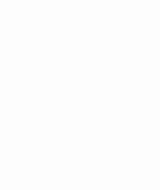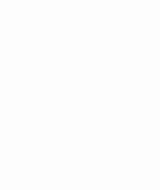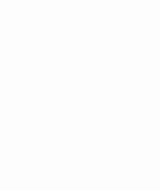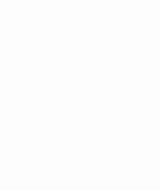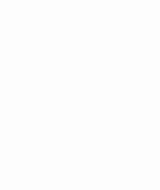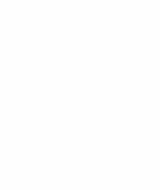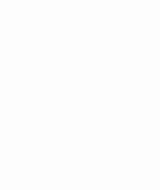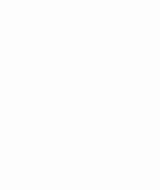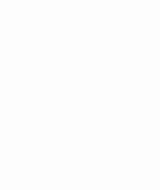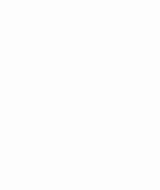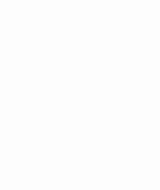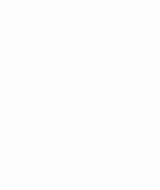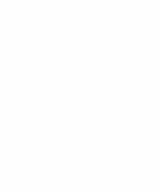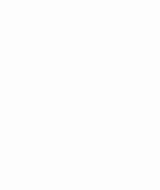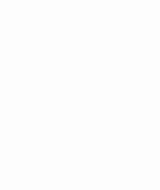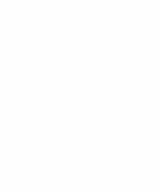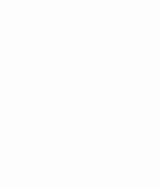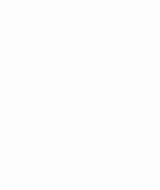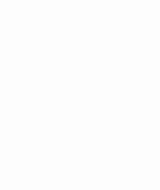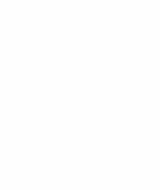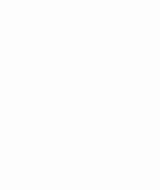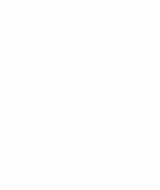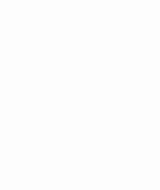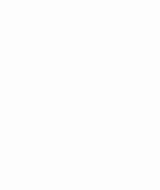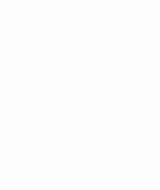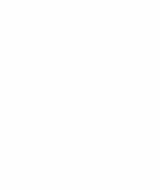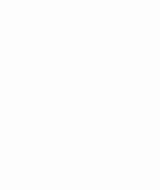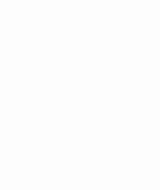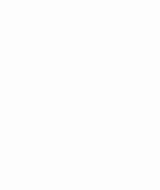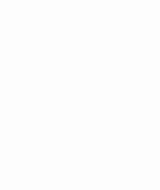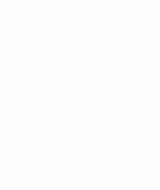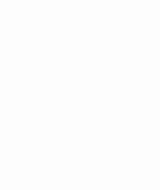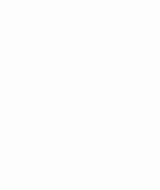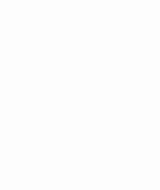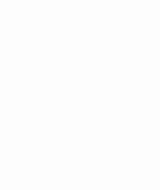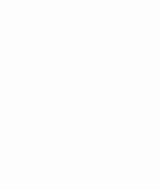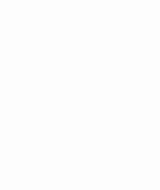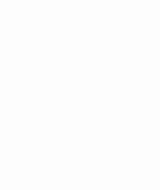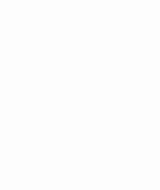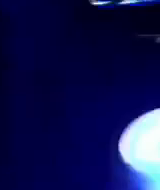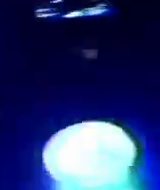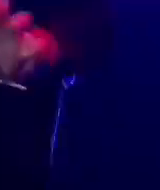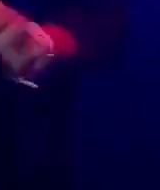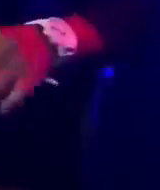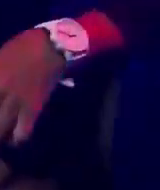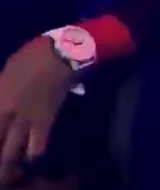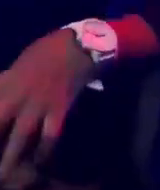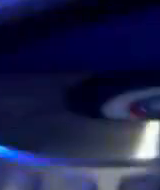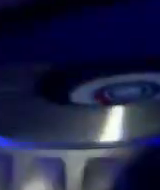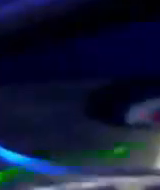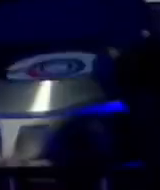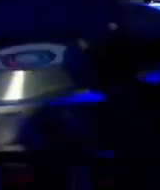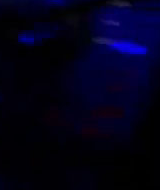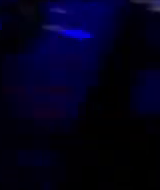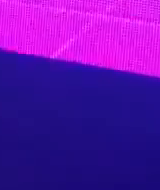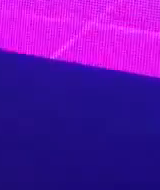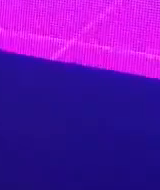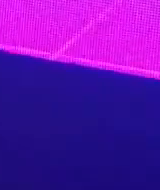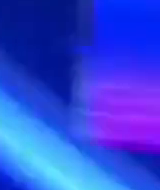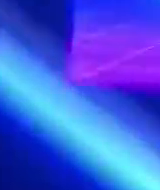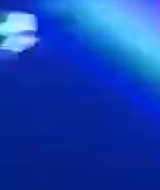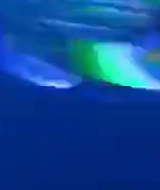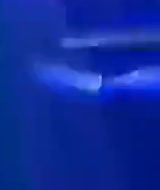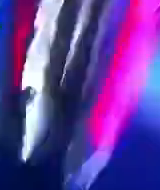Esto es Escuela TV. Continuamos. No hay mundo sin música. música.